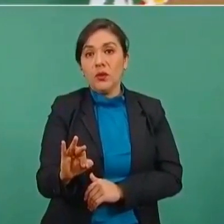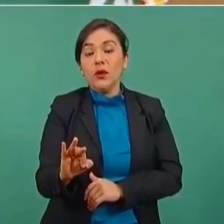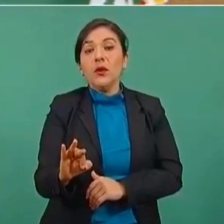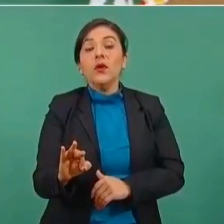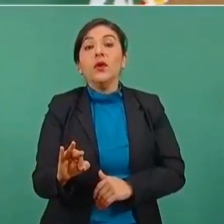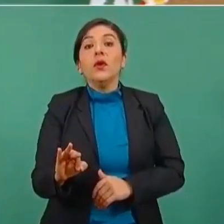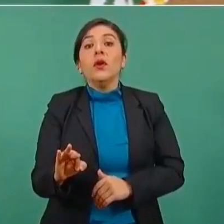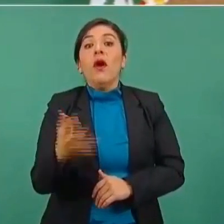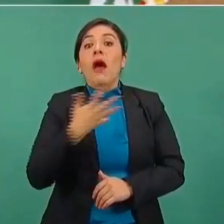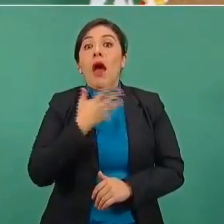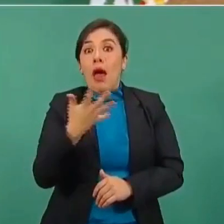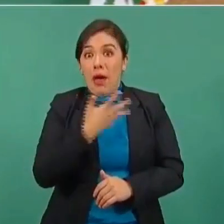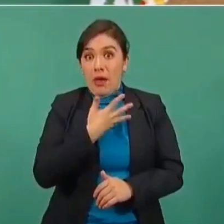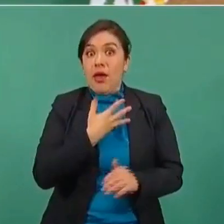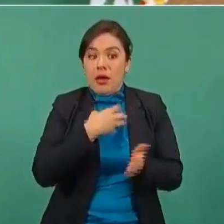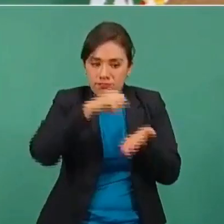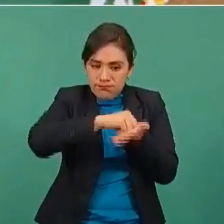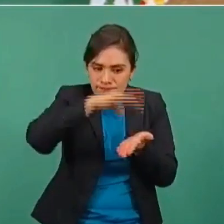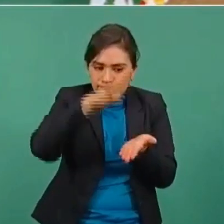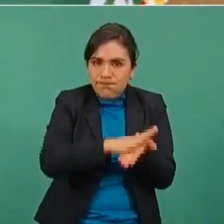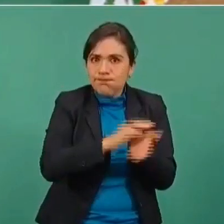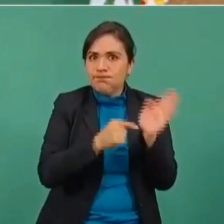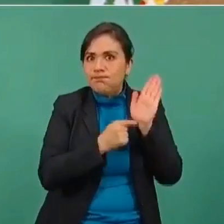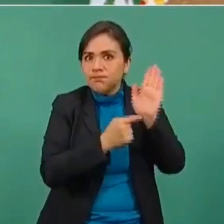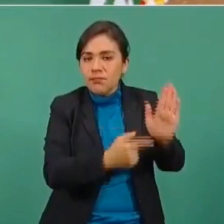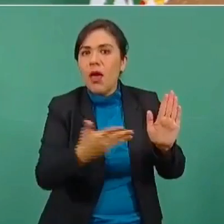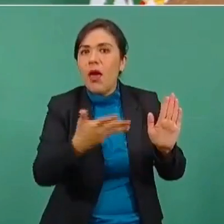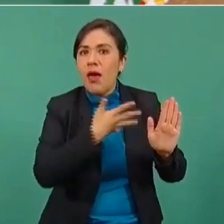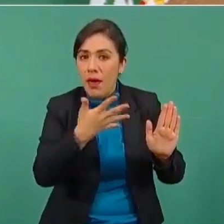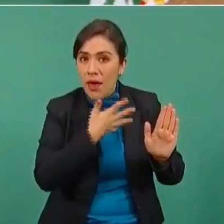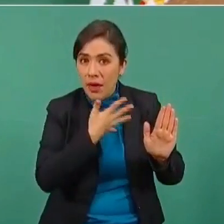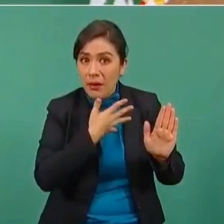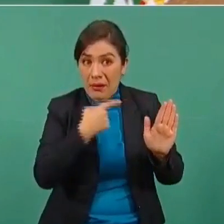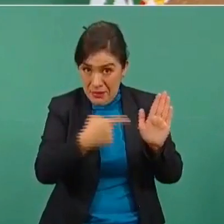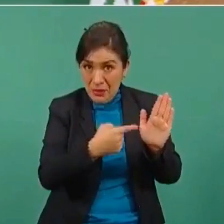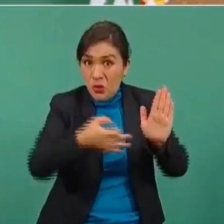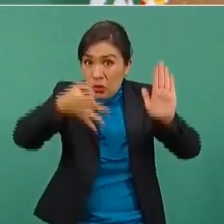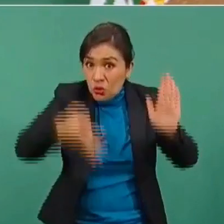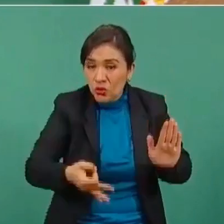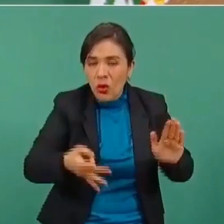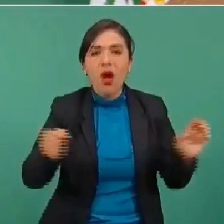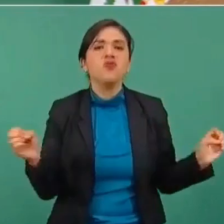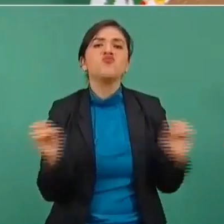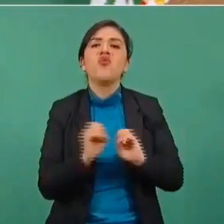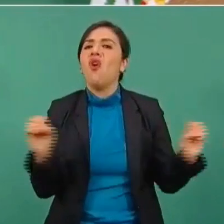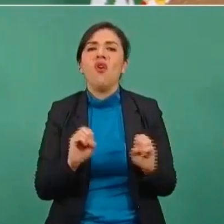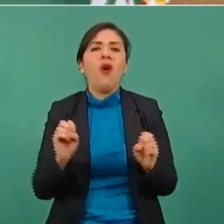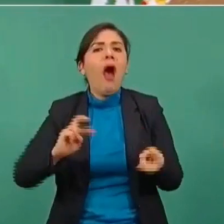Está establecido y esto no sucede, al contrario,